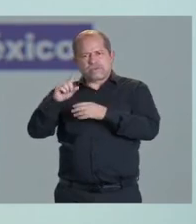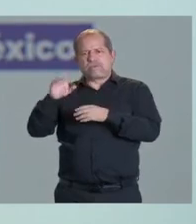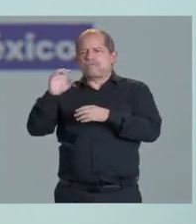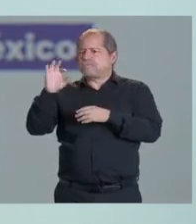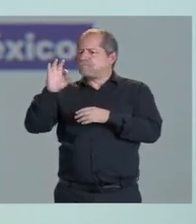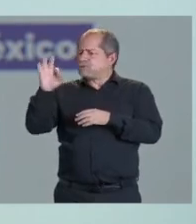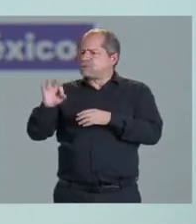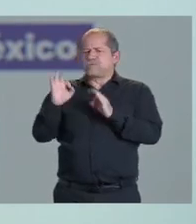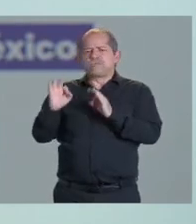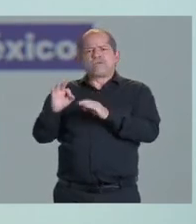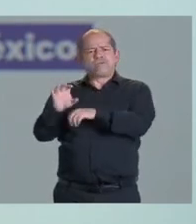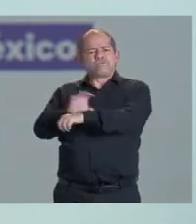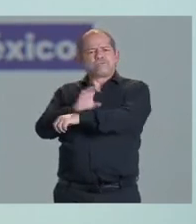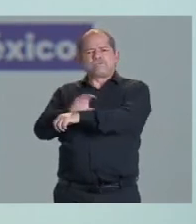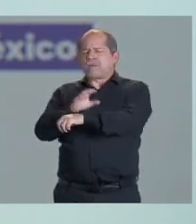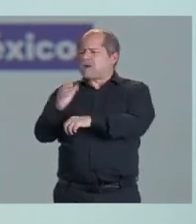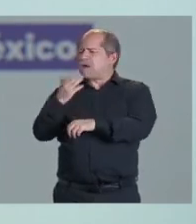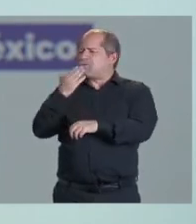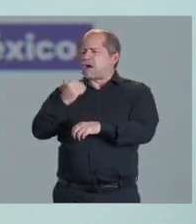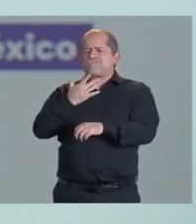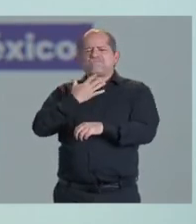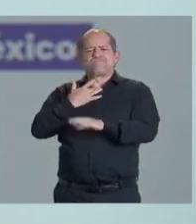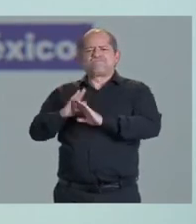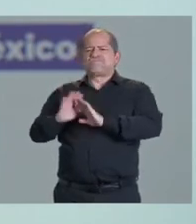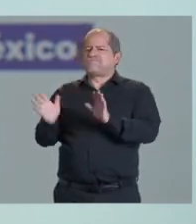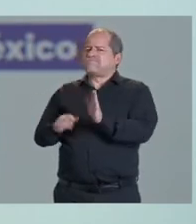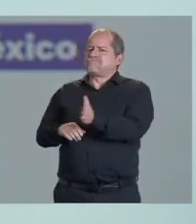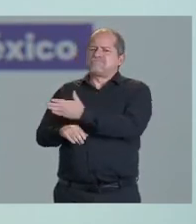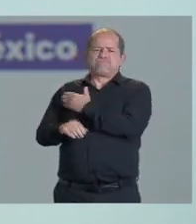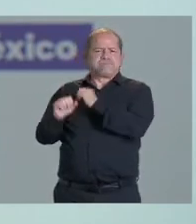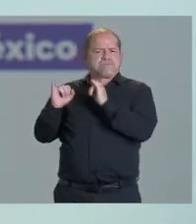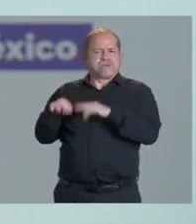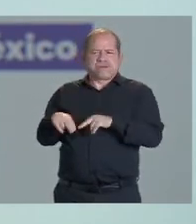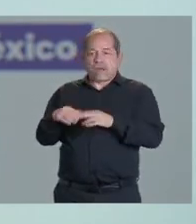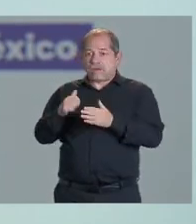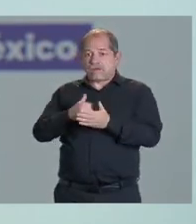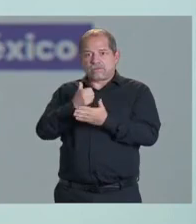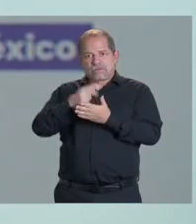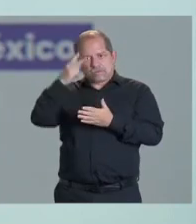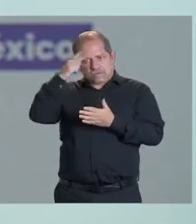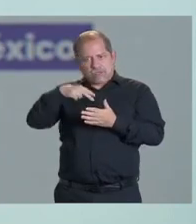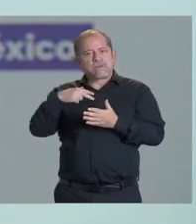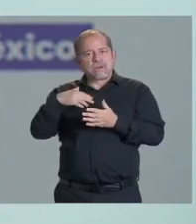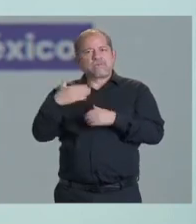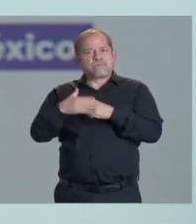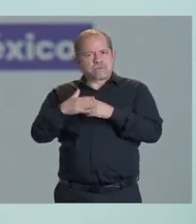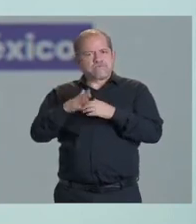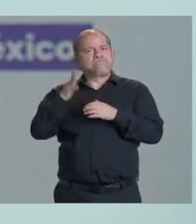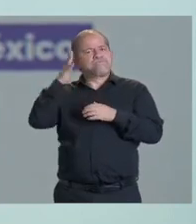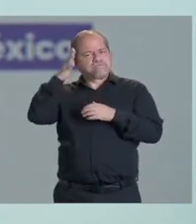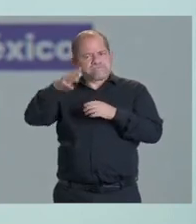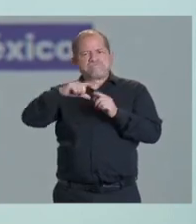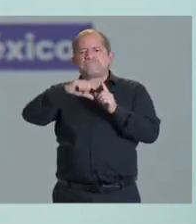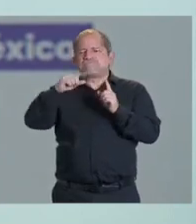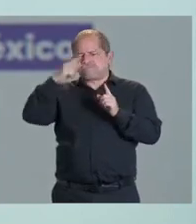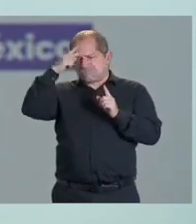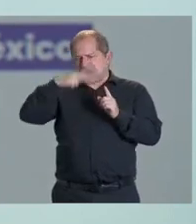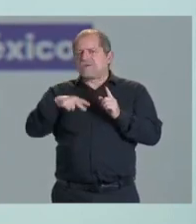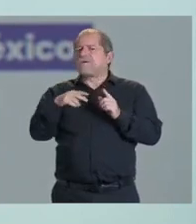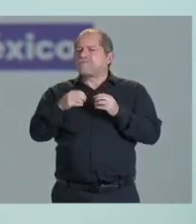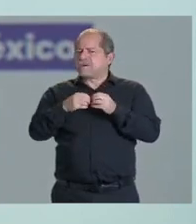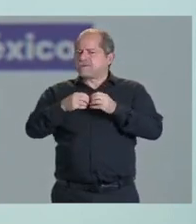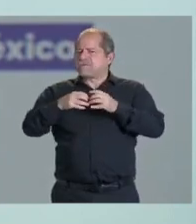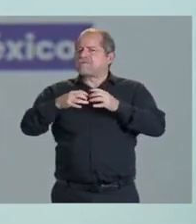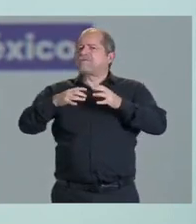lo vamos a hacer en todas las ciudades de nuestro país. Es un proceso, es una transición, por eso se llama transición energética. Vamos a